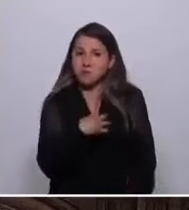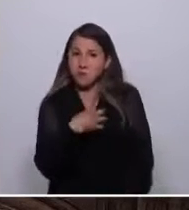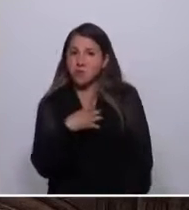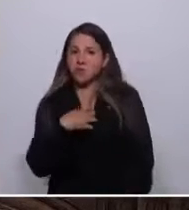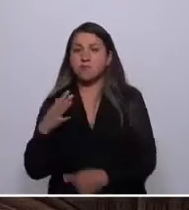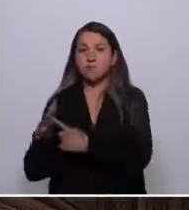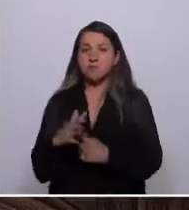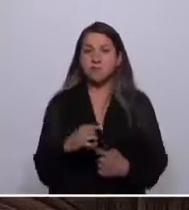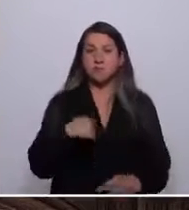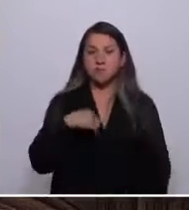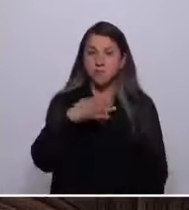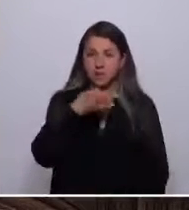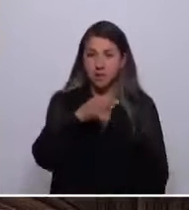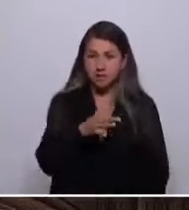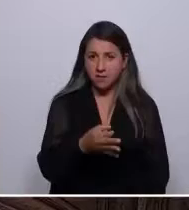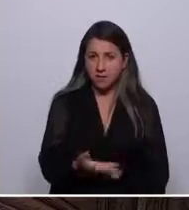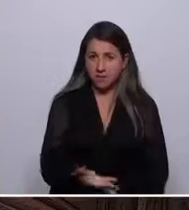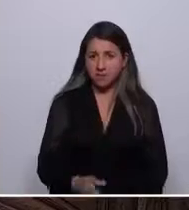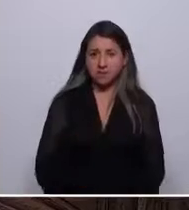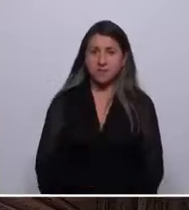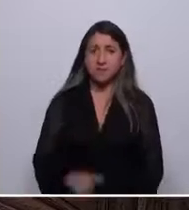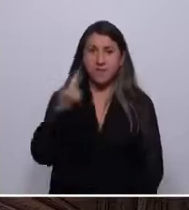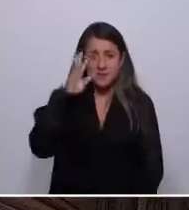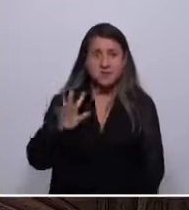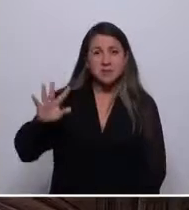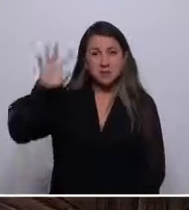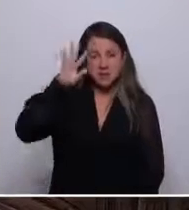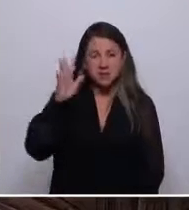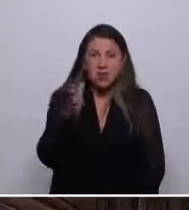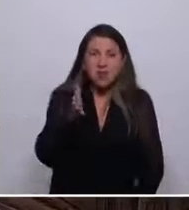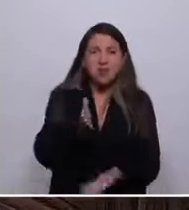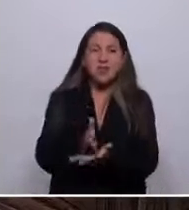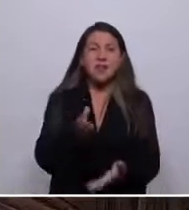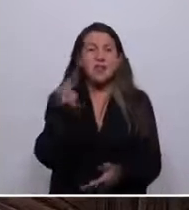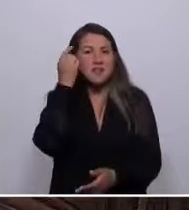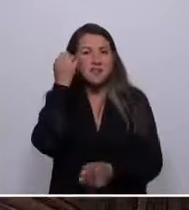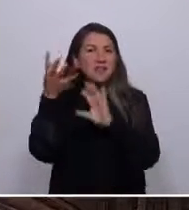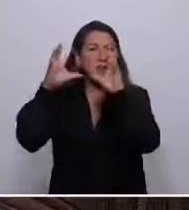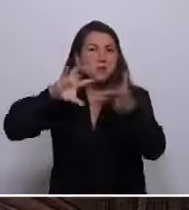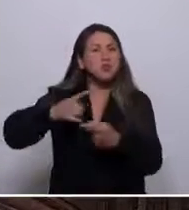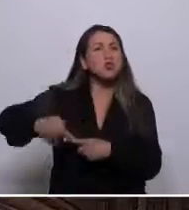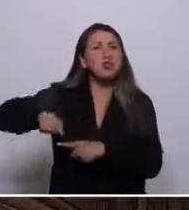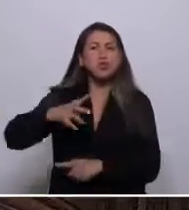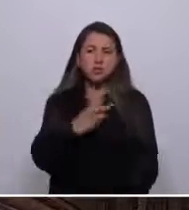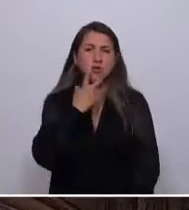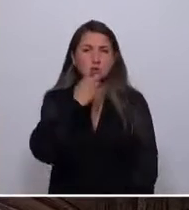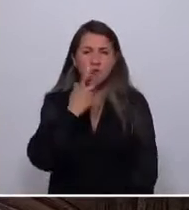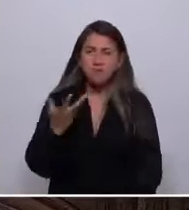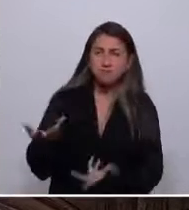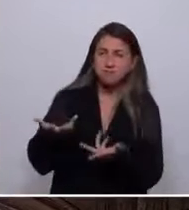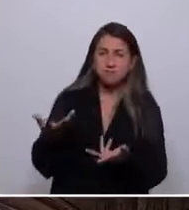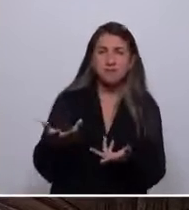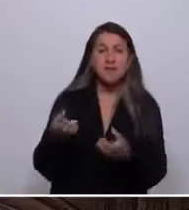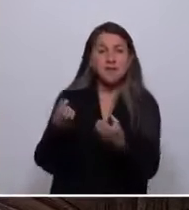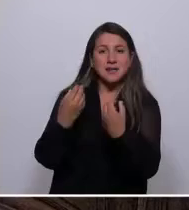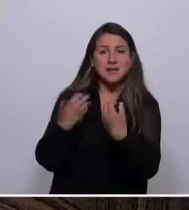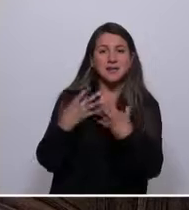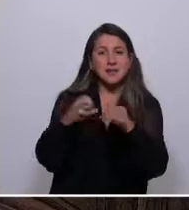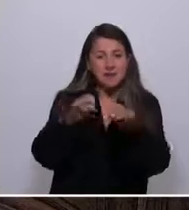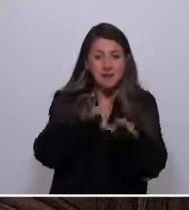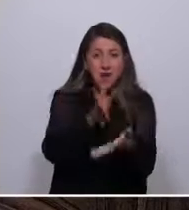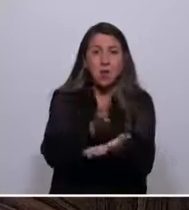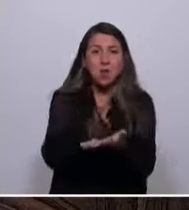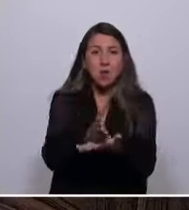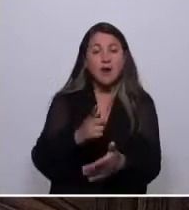discriminen por hablarla? ¿Se imaginan a estar obligada a entender el mundo en otra lengua? ¿Que te enseñan en la escuela y en tu